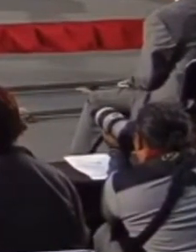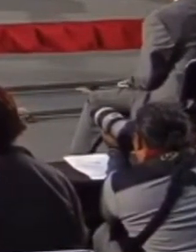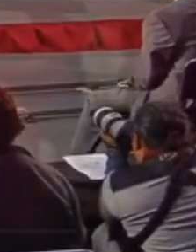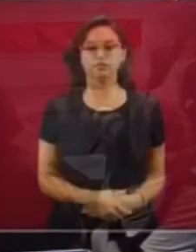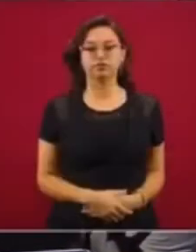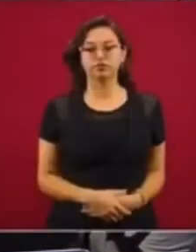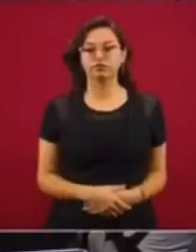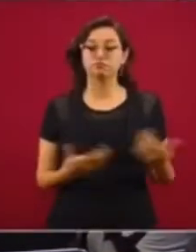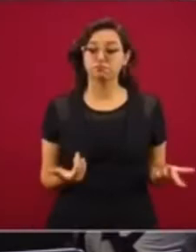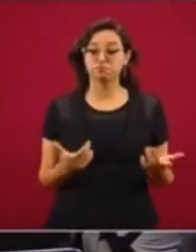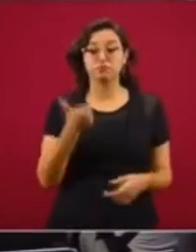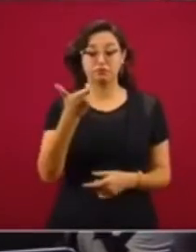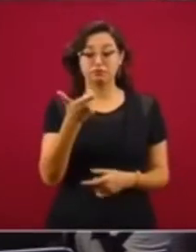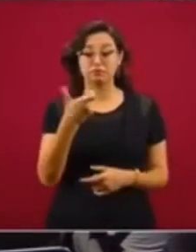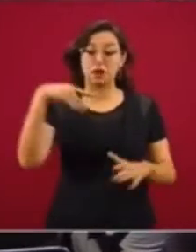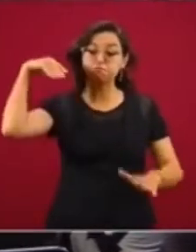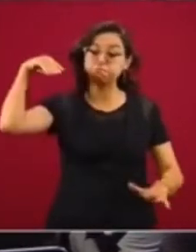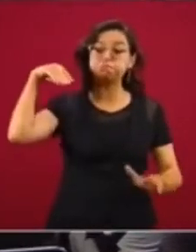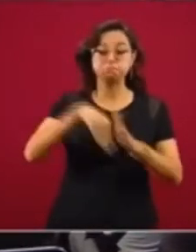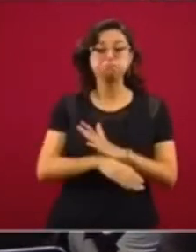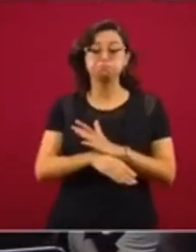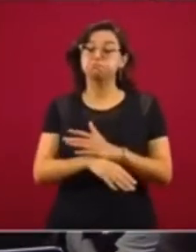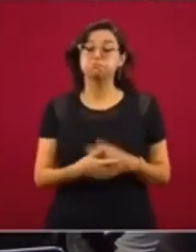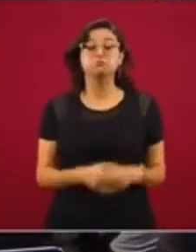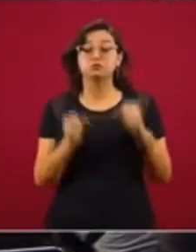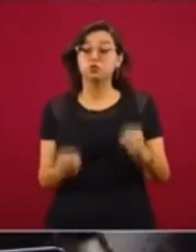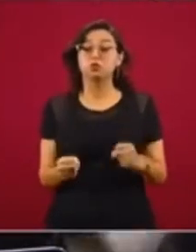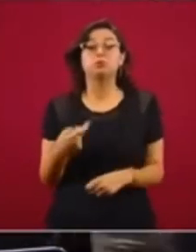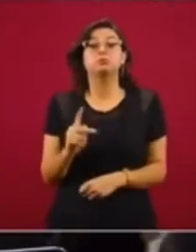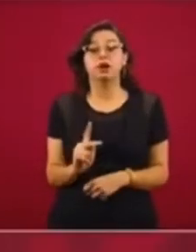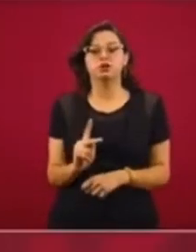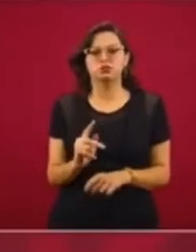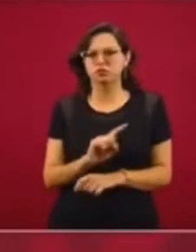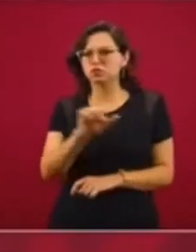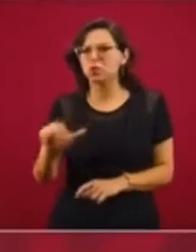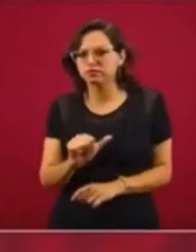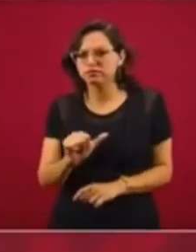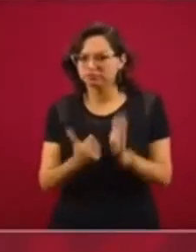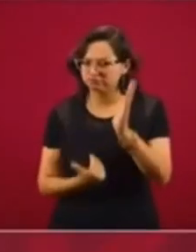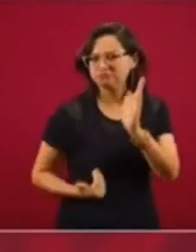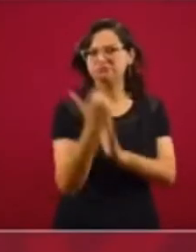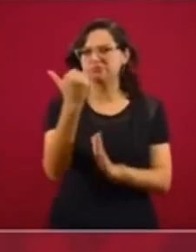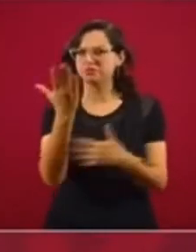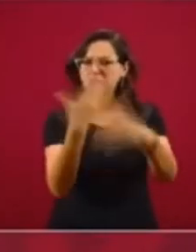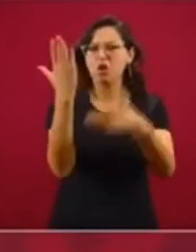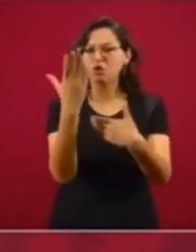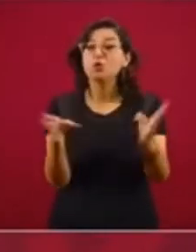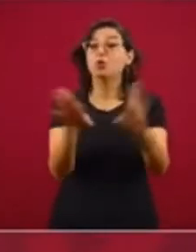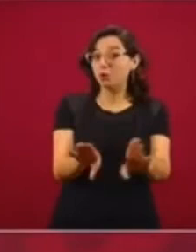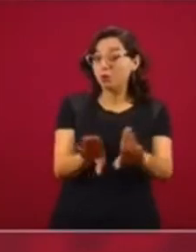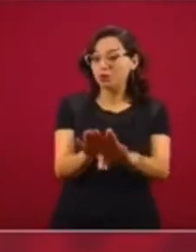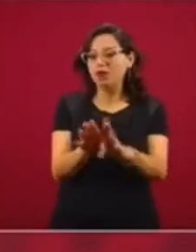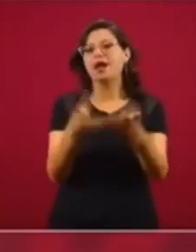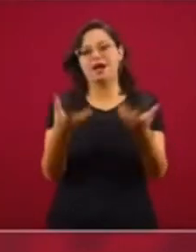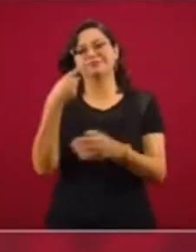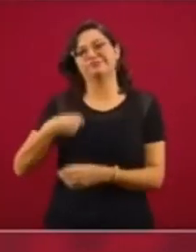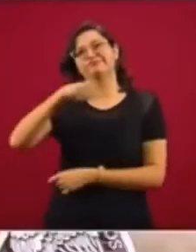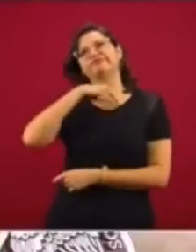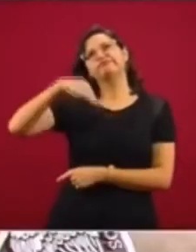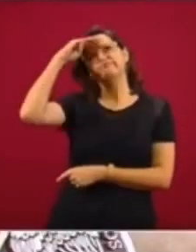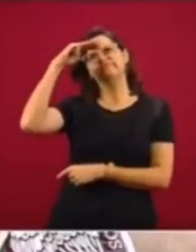Se va a caer la economía, pero cómo, de nuevo, nos recuperamos. Y para eso, de acuerdo a nuestra visión,